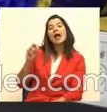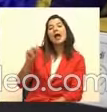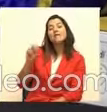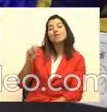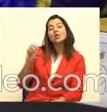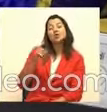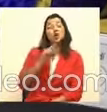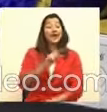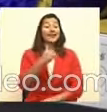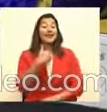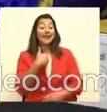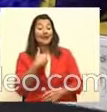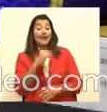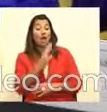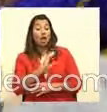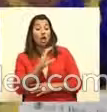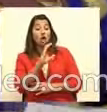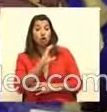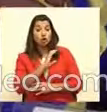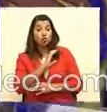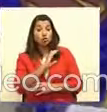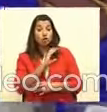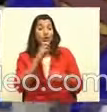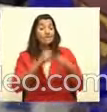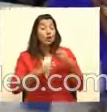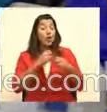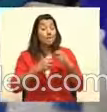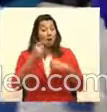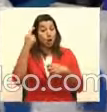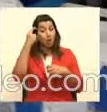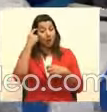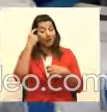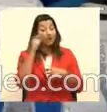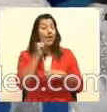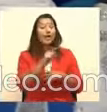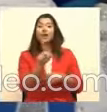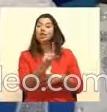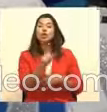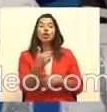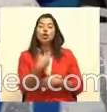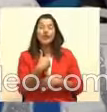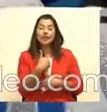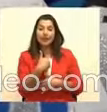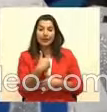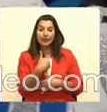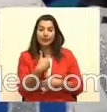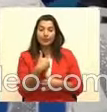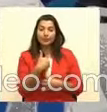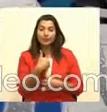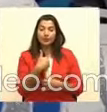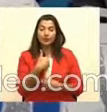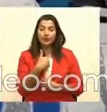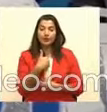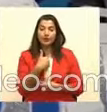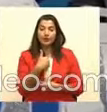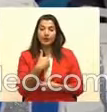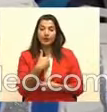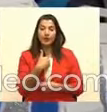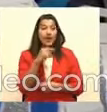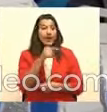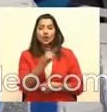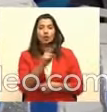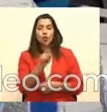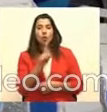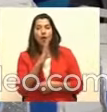condición de problemas auditivos, él no tiene, él no habla,